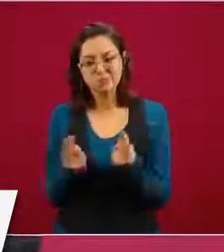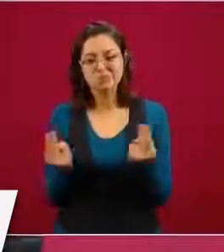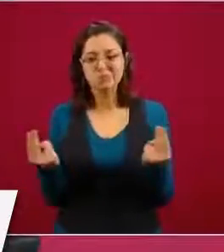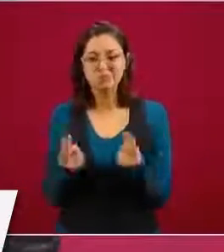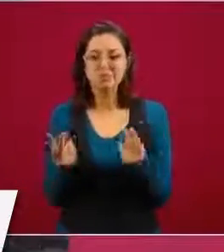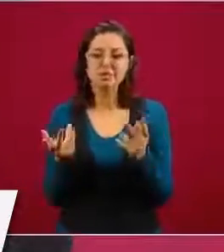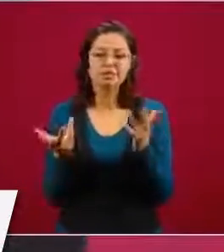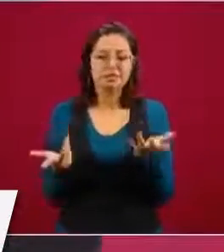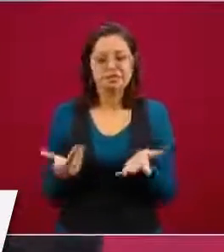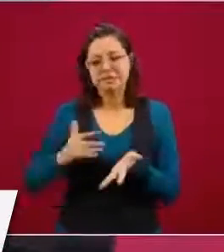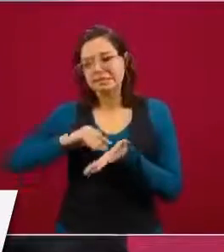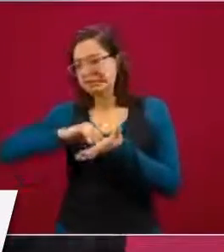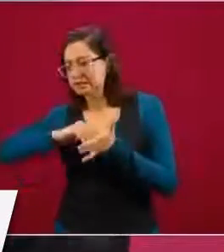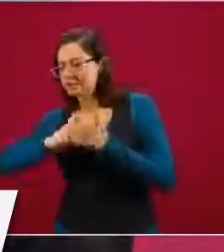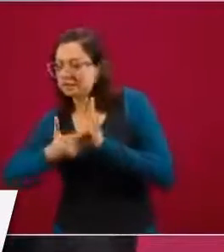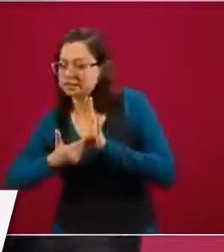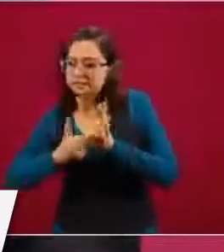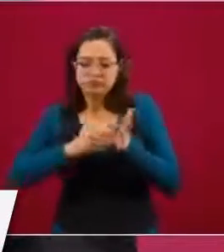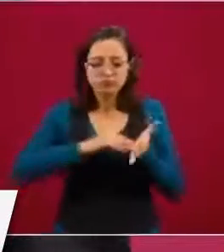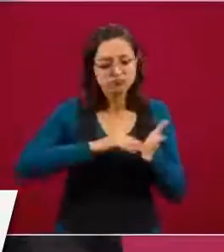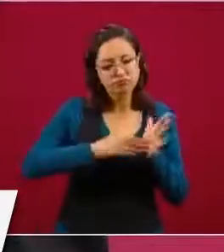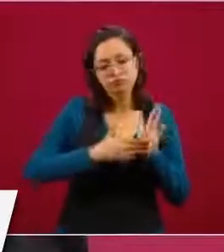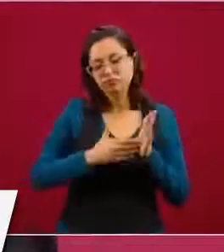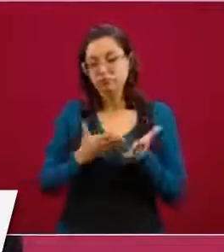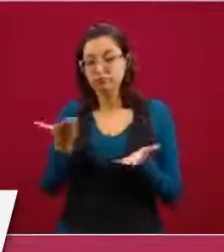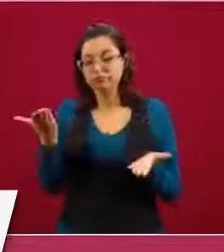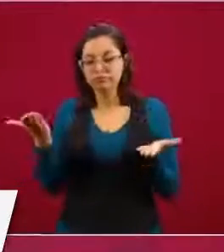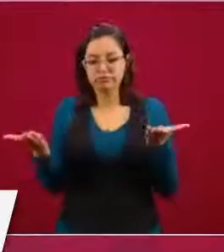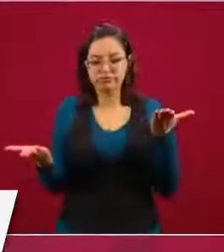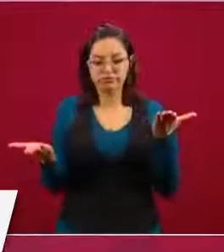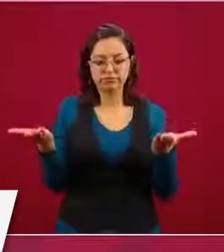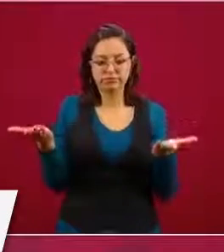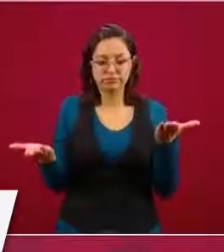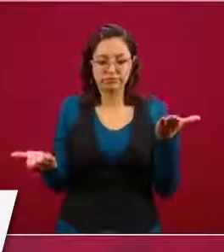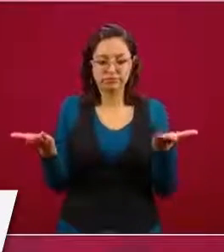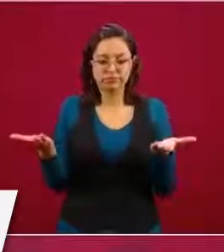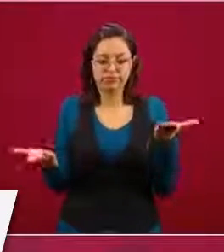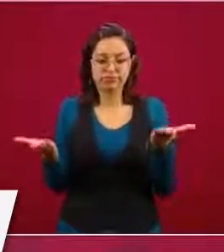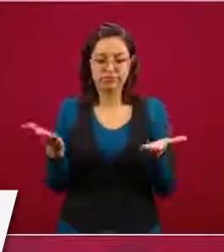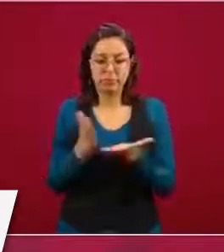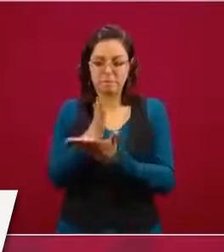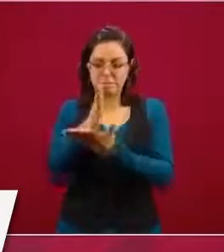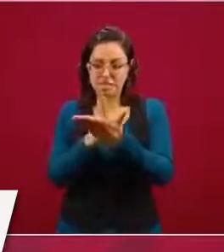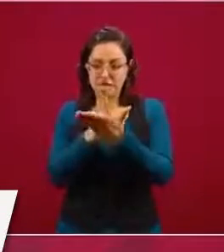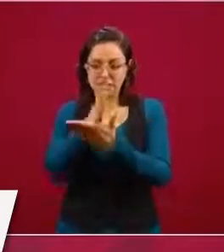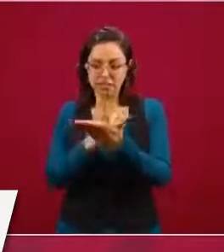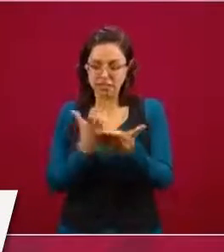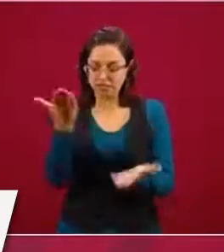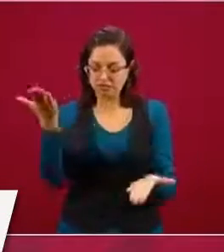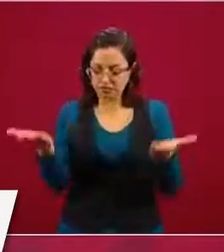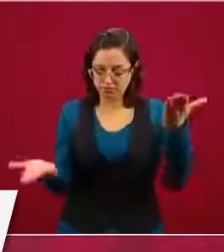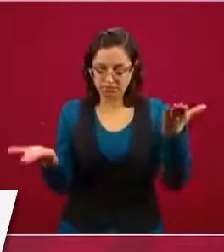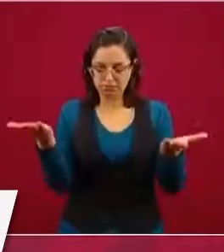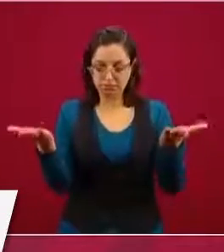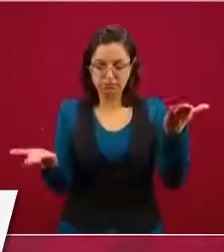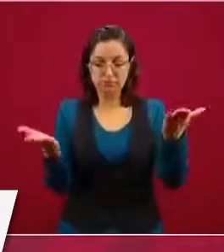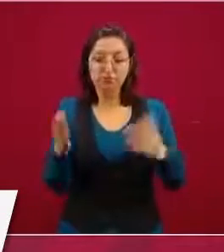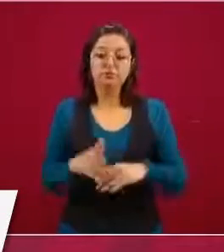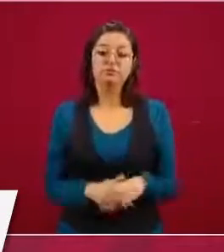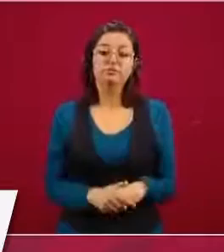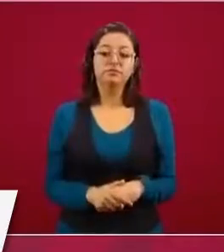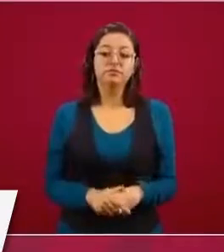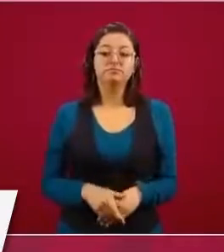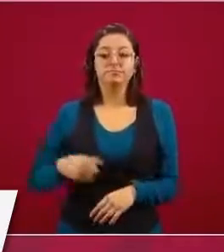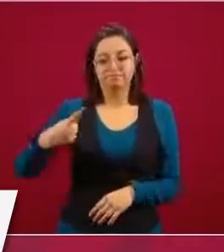es buscar el justo medio de las dos posturas. Y eso es lo que